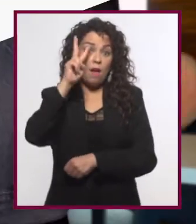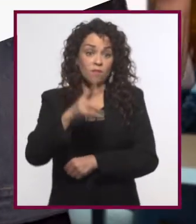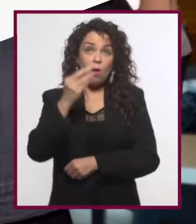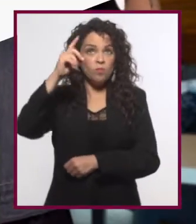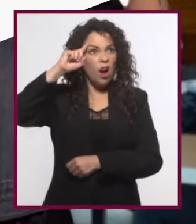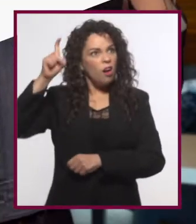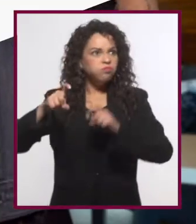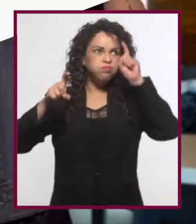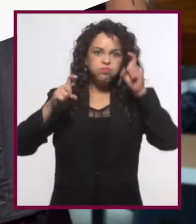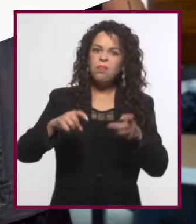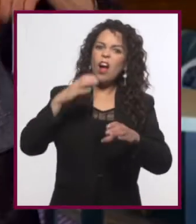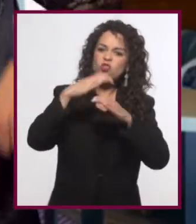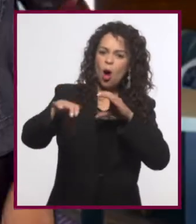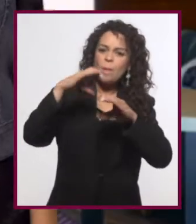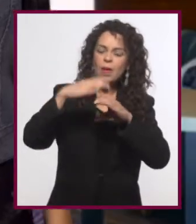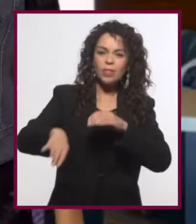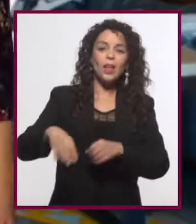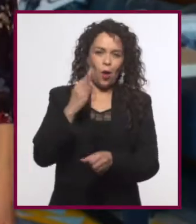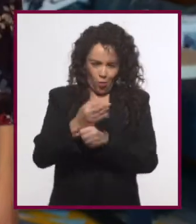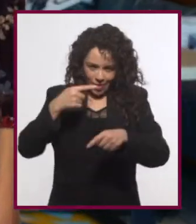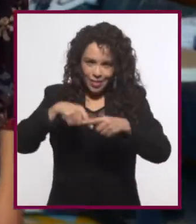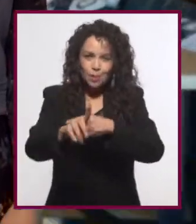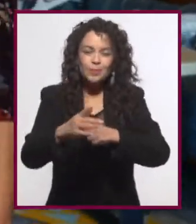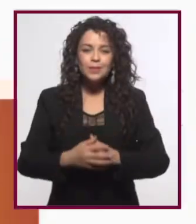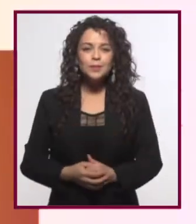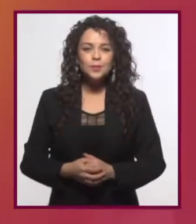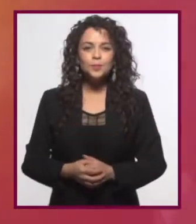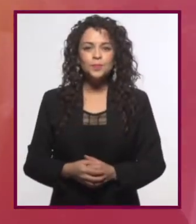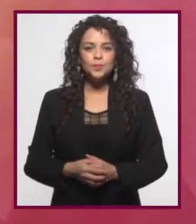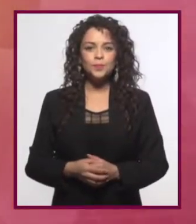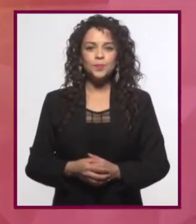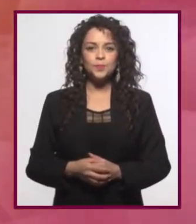dejado muchas preguntas en los comentarios. ¿Qué les parece si empezamos?